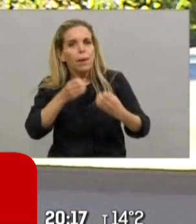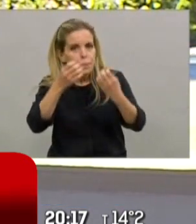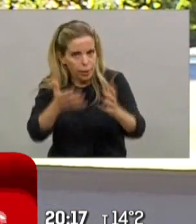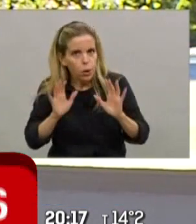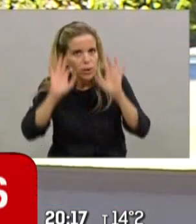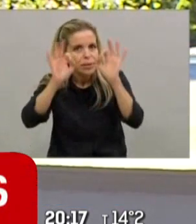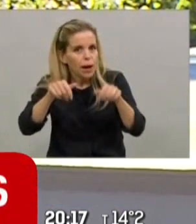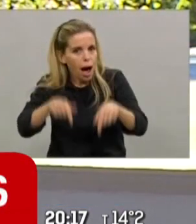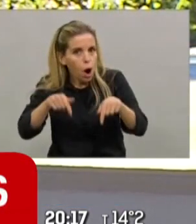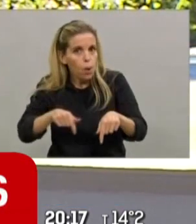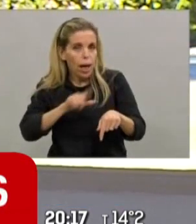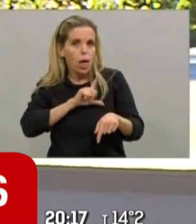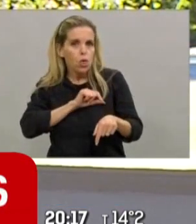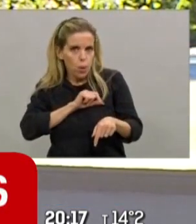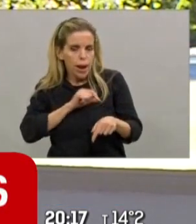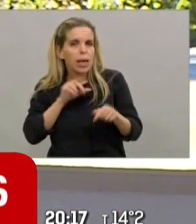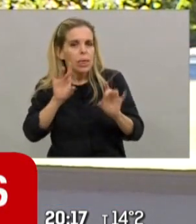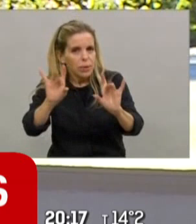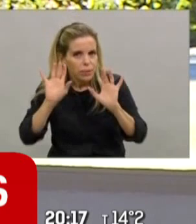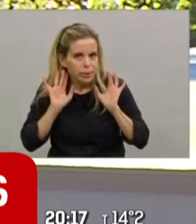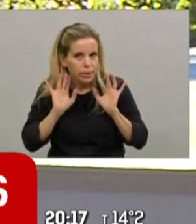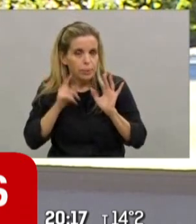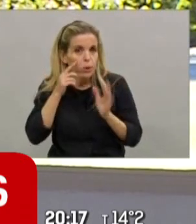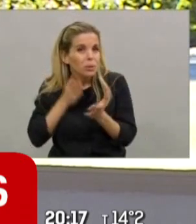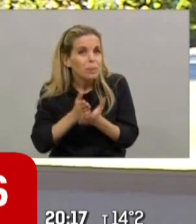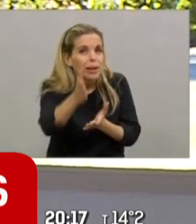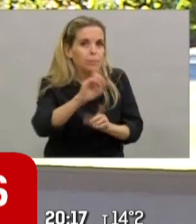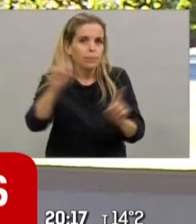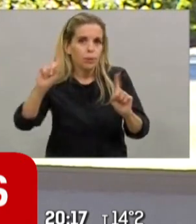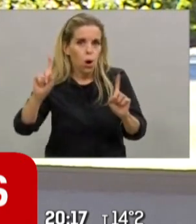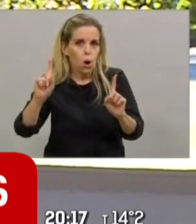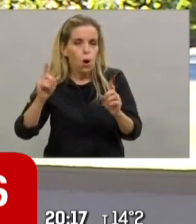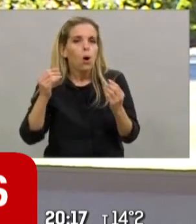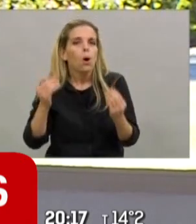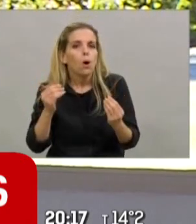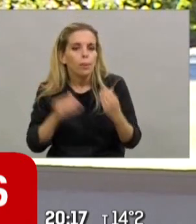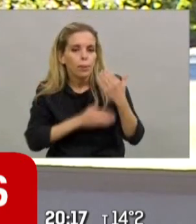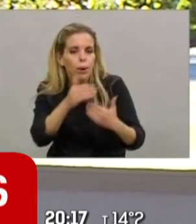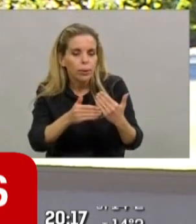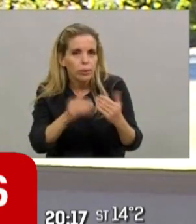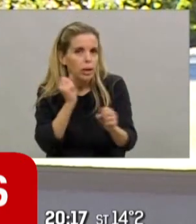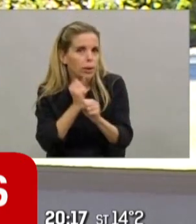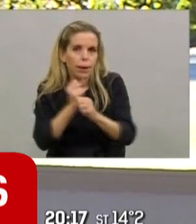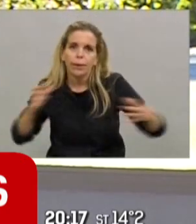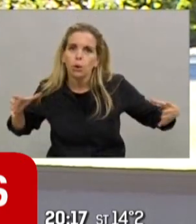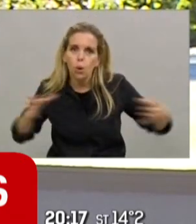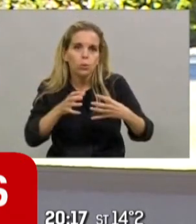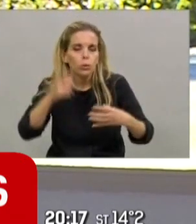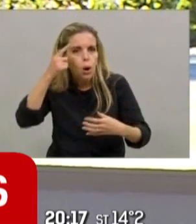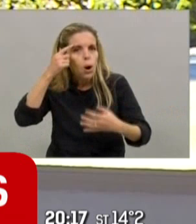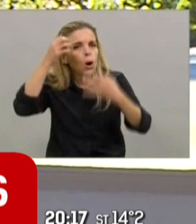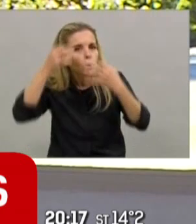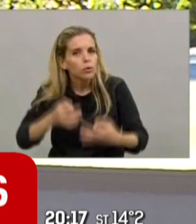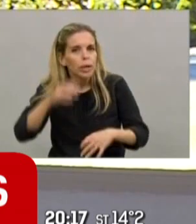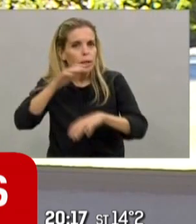muy difícil, dolorosa, pero no es para siempre. La forma de salir adelante es entre todos, siendo conscientes,